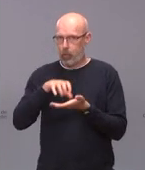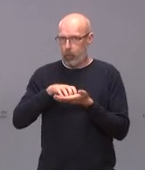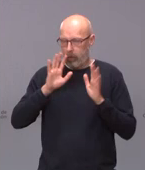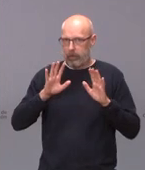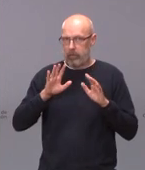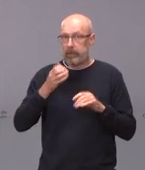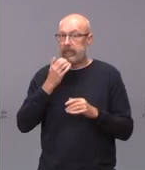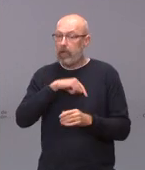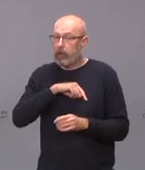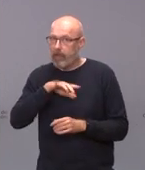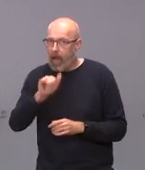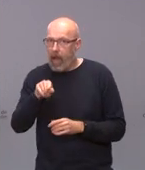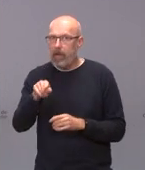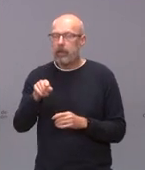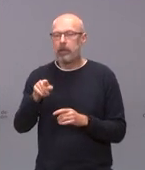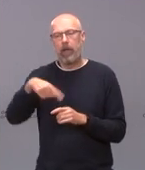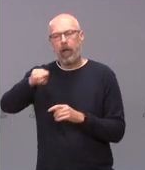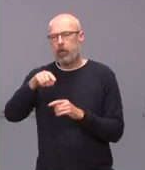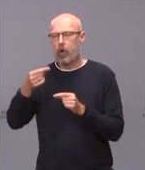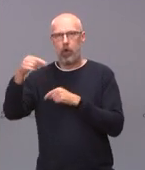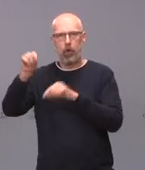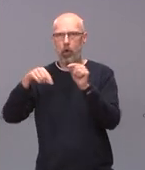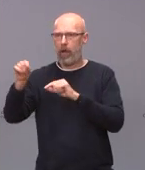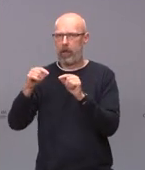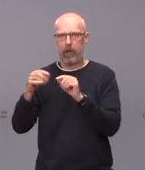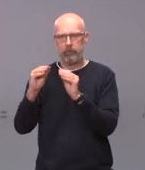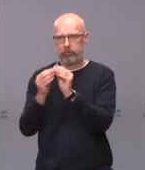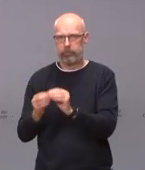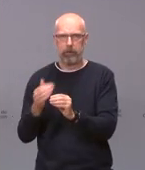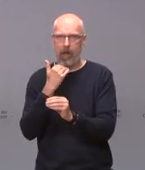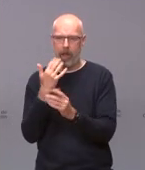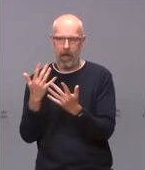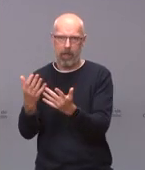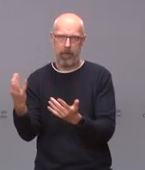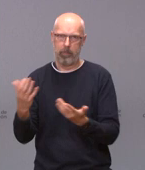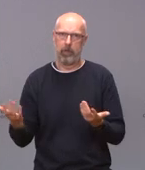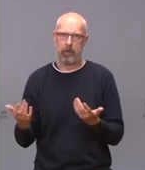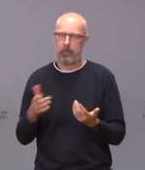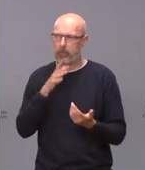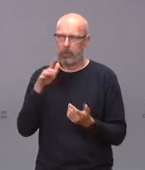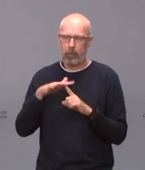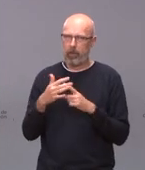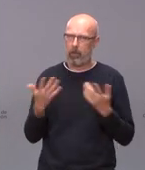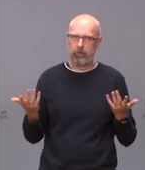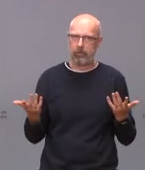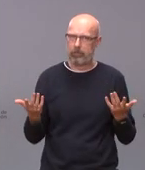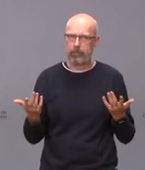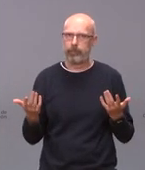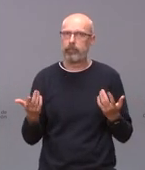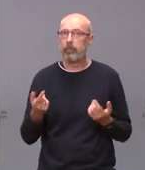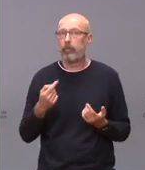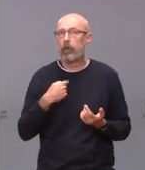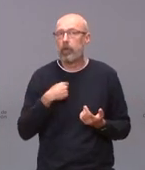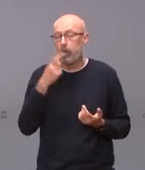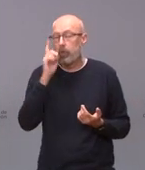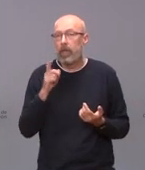salgan y corrijan este despropósito este despropósito no sé yo no sé quién ha